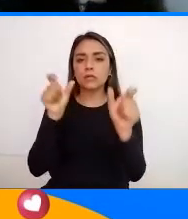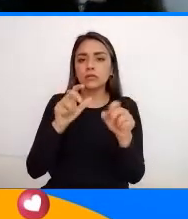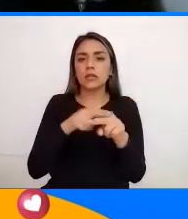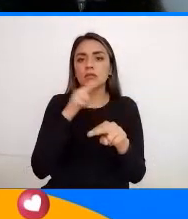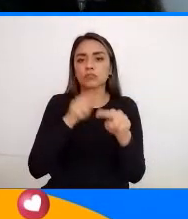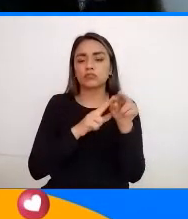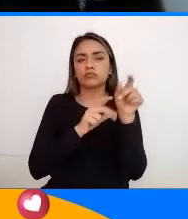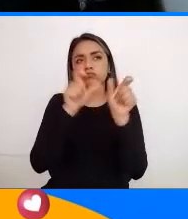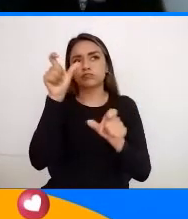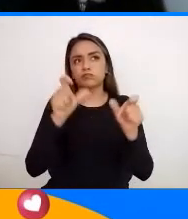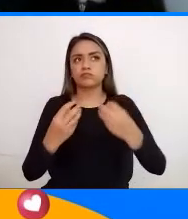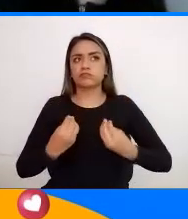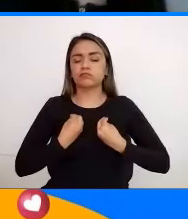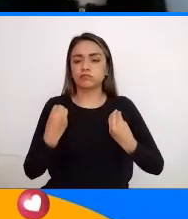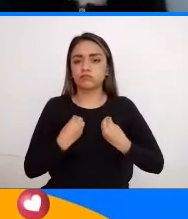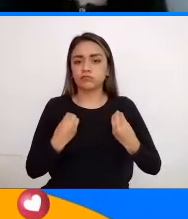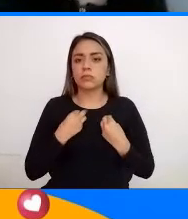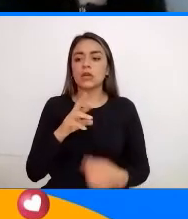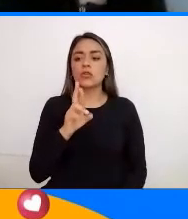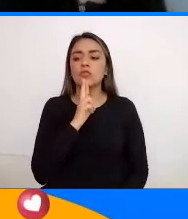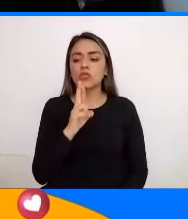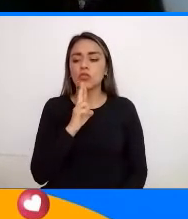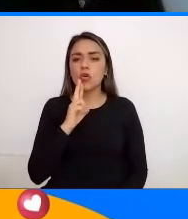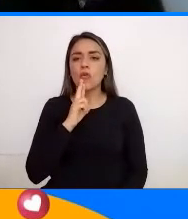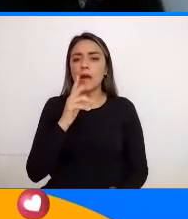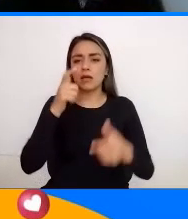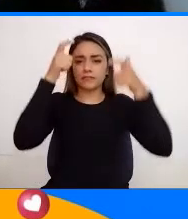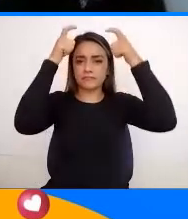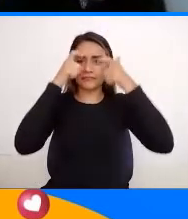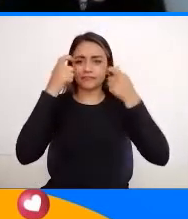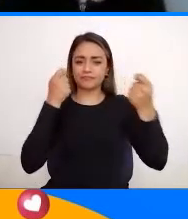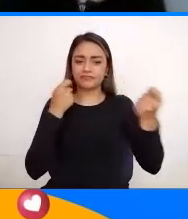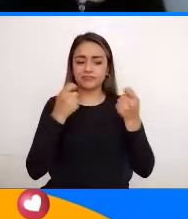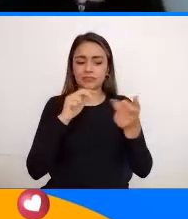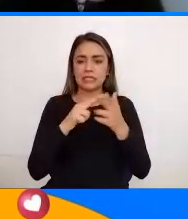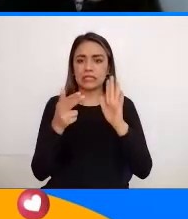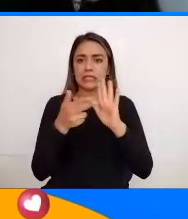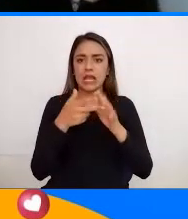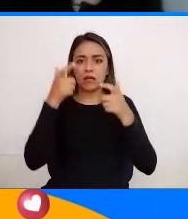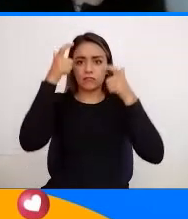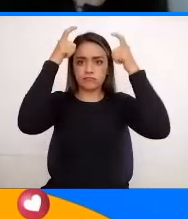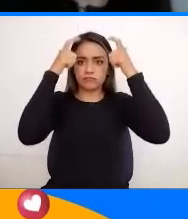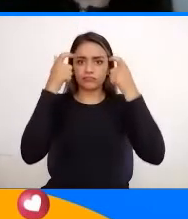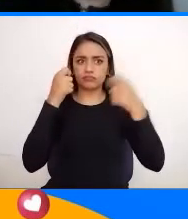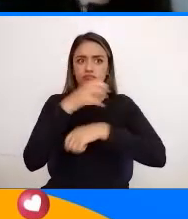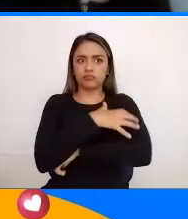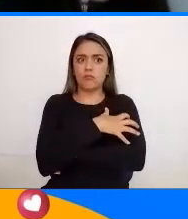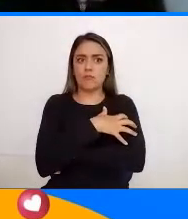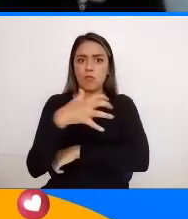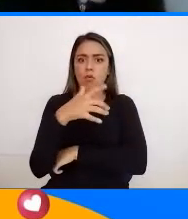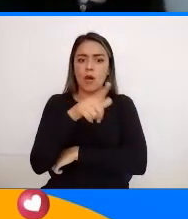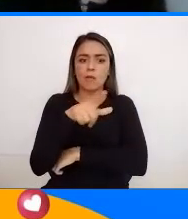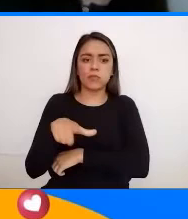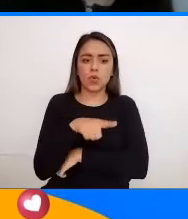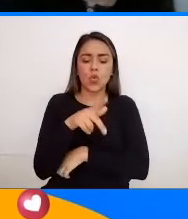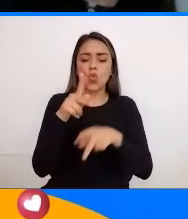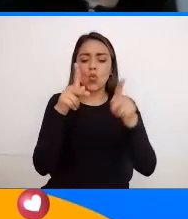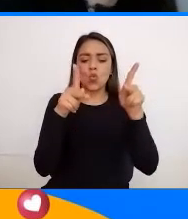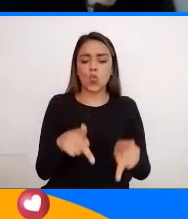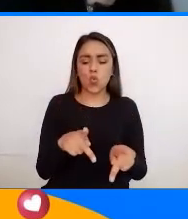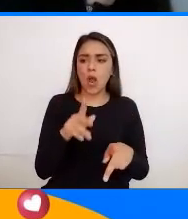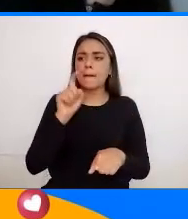De Roma imperial Entonces ya Teníamos un emperador Que tenía Un lugar de descanso